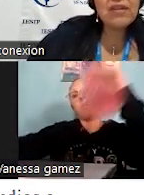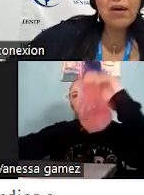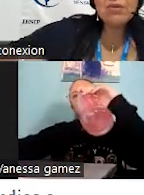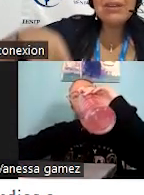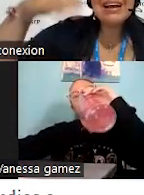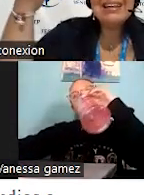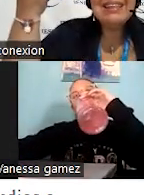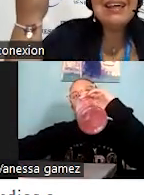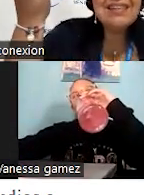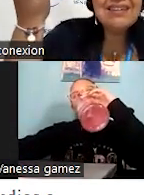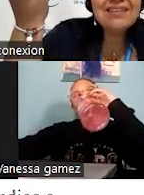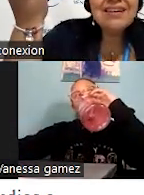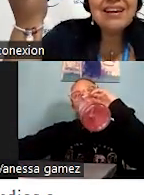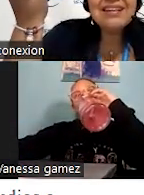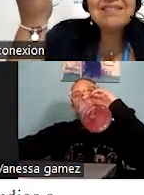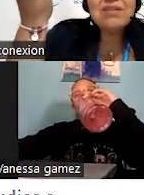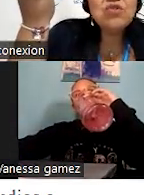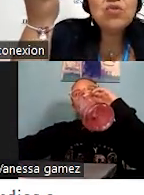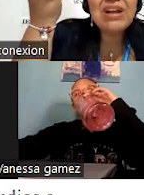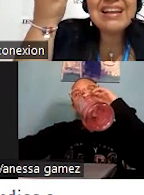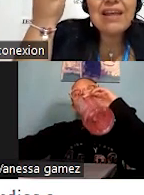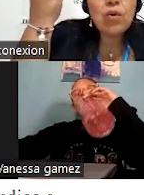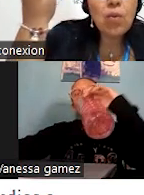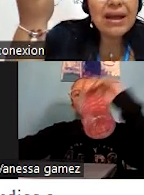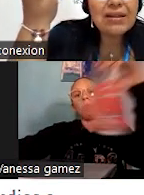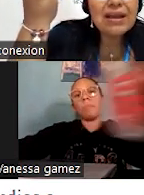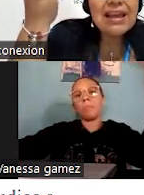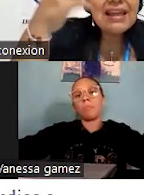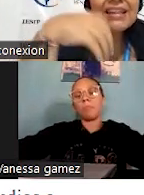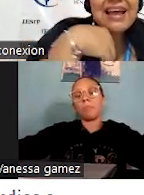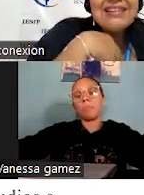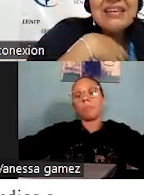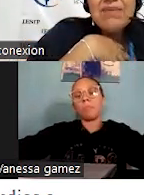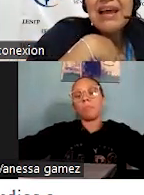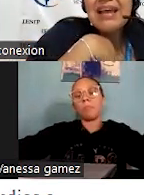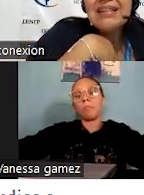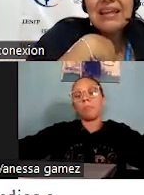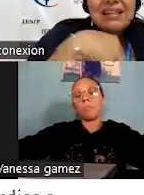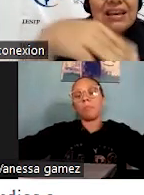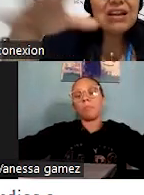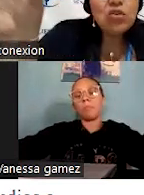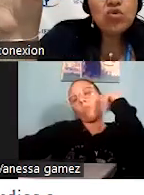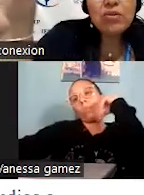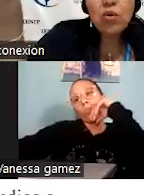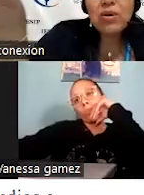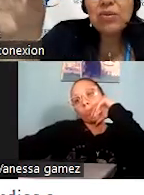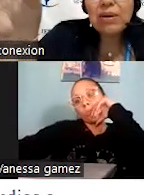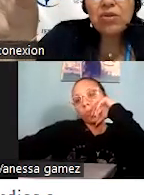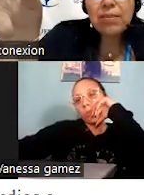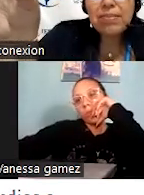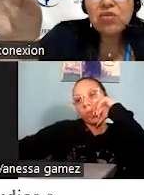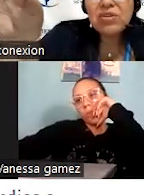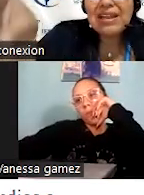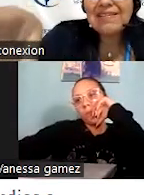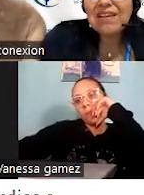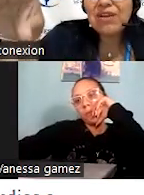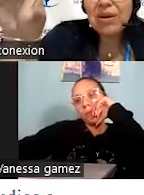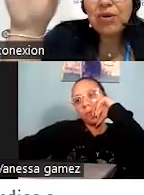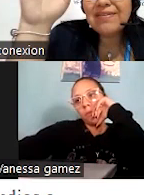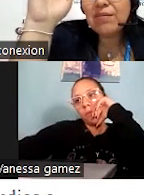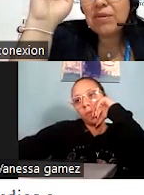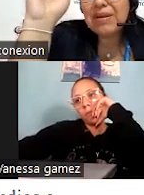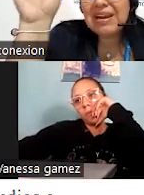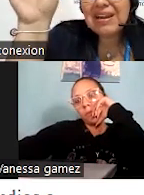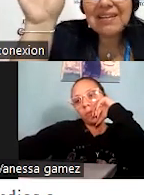Entonces debe haber una calidad en el servicio y una calidad humana. Nada sirven las estadísticas y los números cuando hablamos de personas. Las